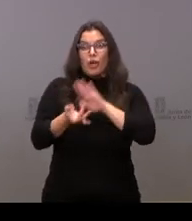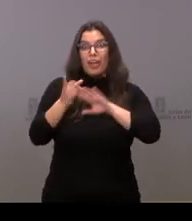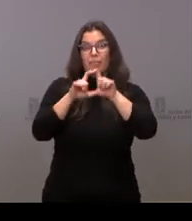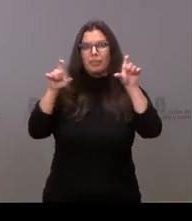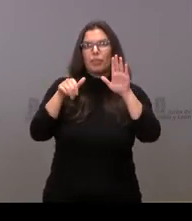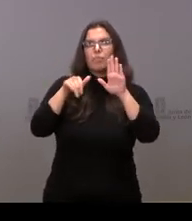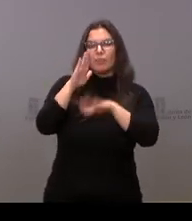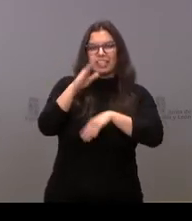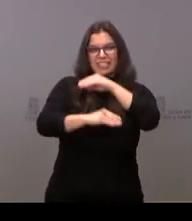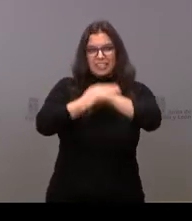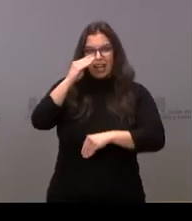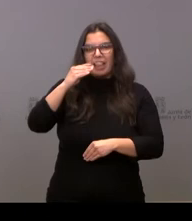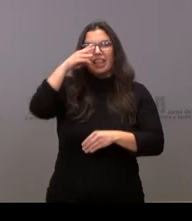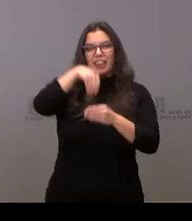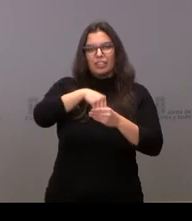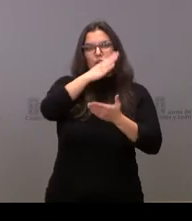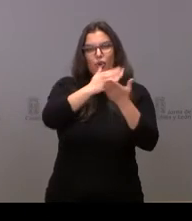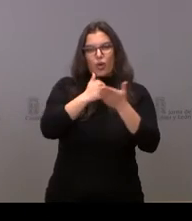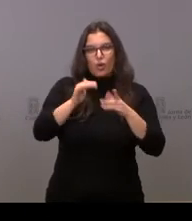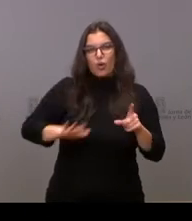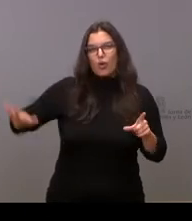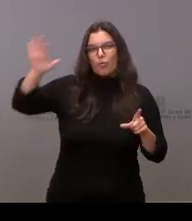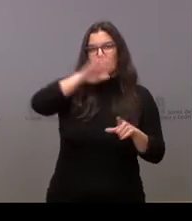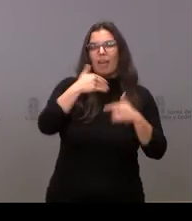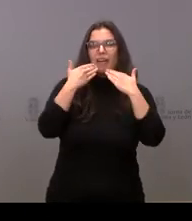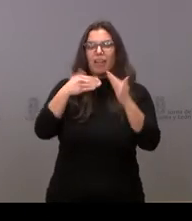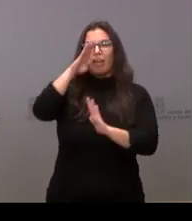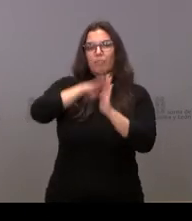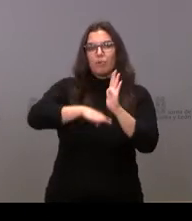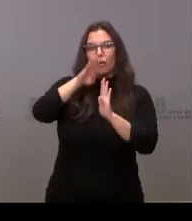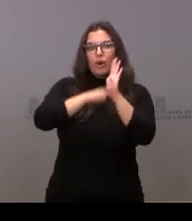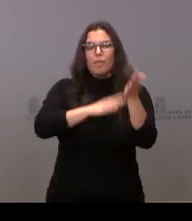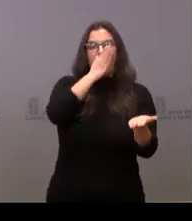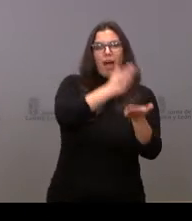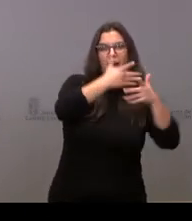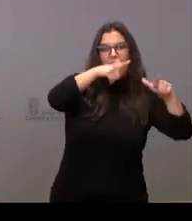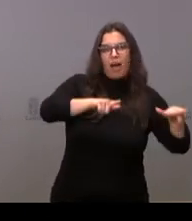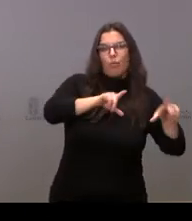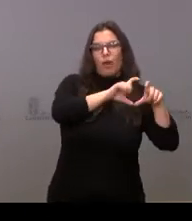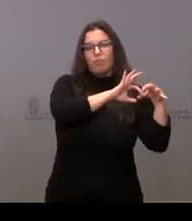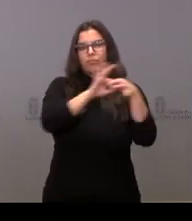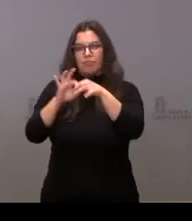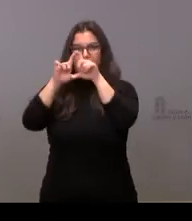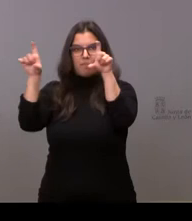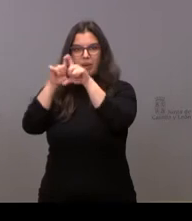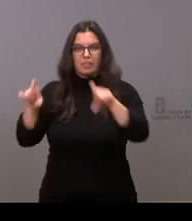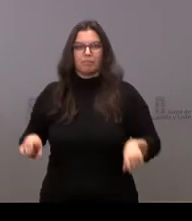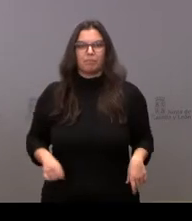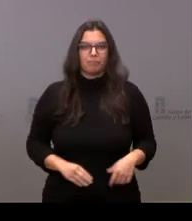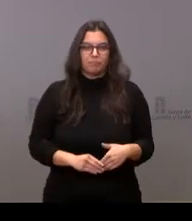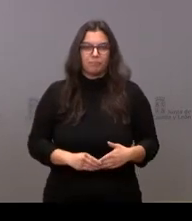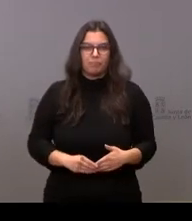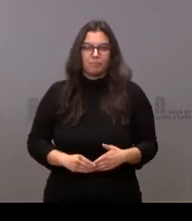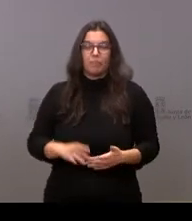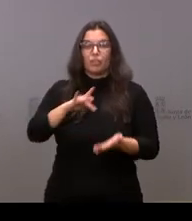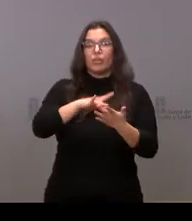desarrollados en nuestra comunidad autónoma a través del programa Aula Empresa. Tenemos 400